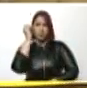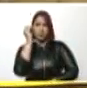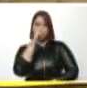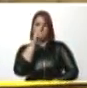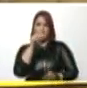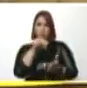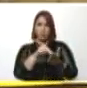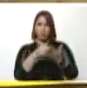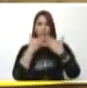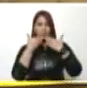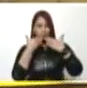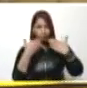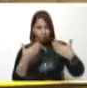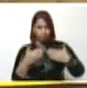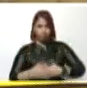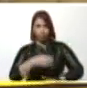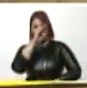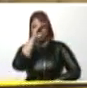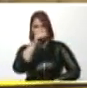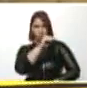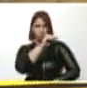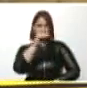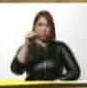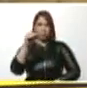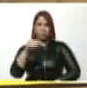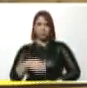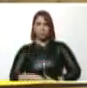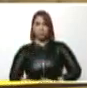Nacional. Muchas gracias. Que Dios los bendiga a todos y a todas.